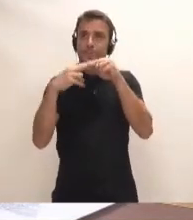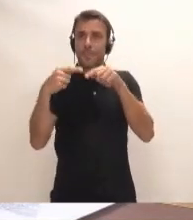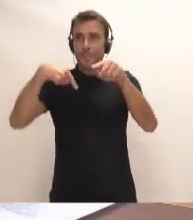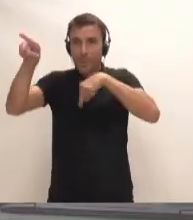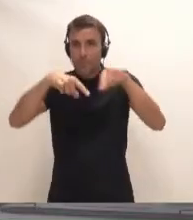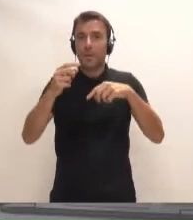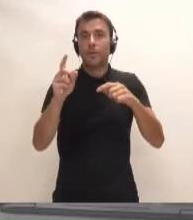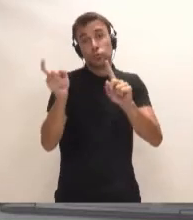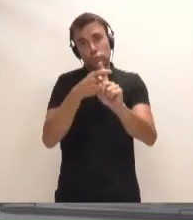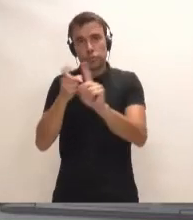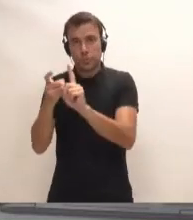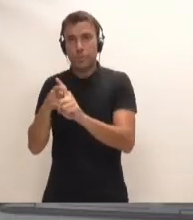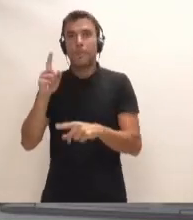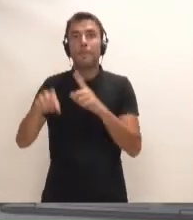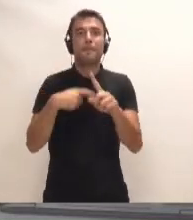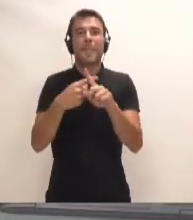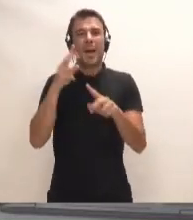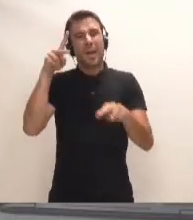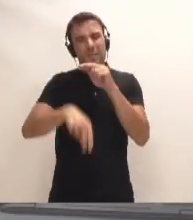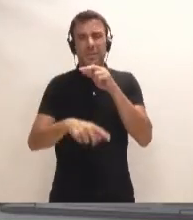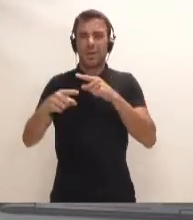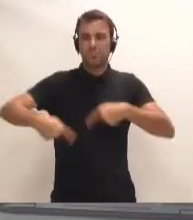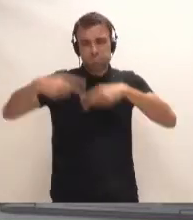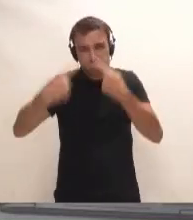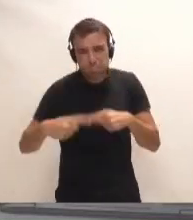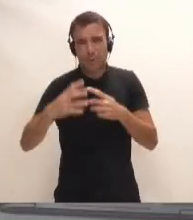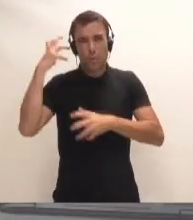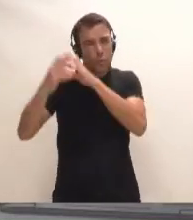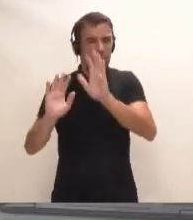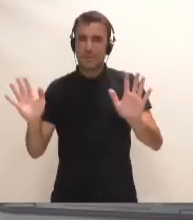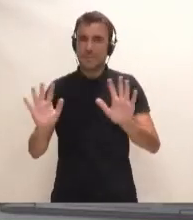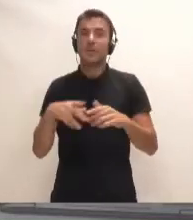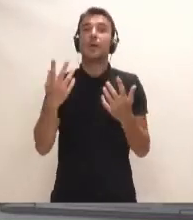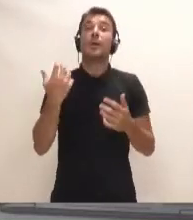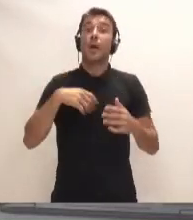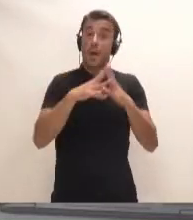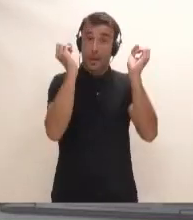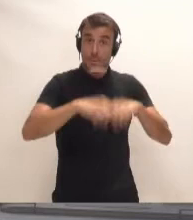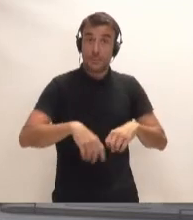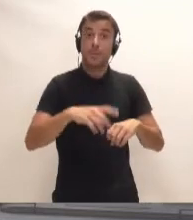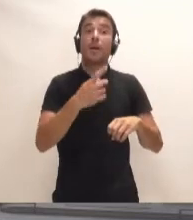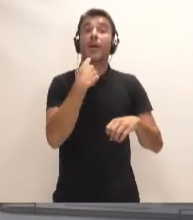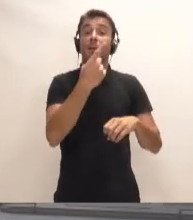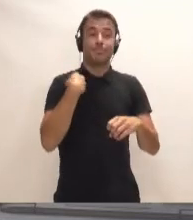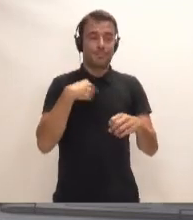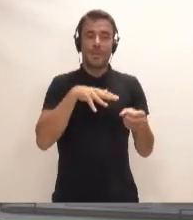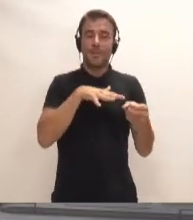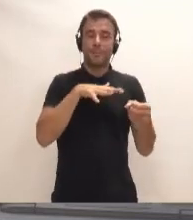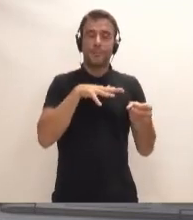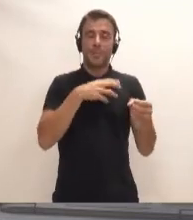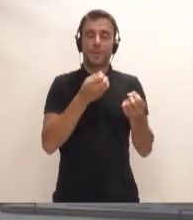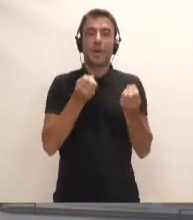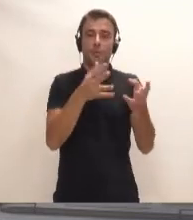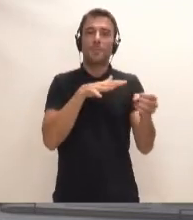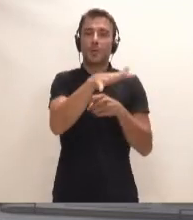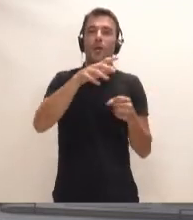la tradicional confrontación y el ruido. Se busca el acuerdo institucional una vez confirmada la caducidad de declaración de impacto ambiental en el